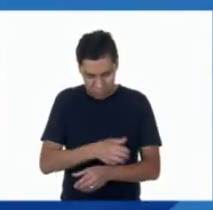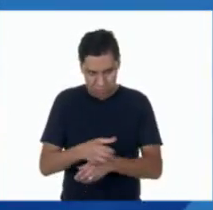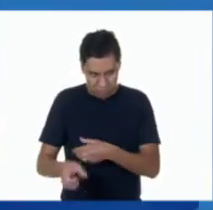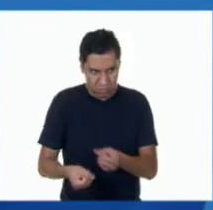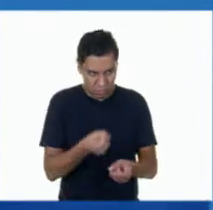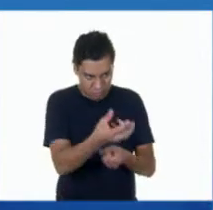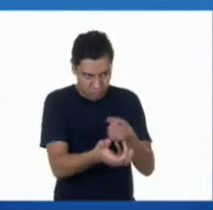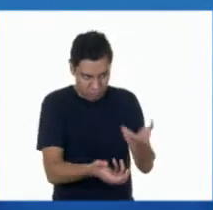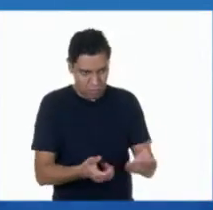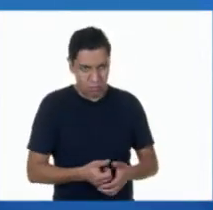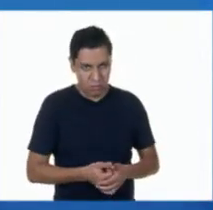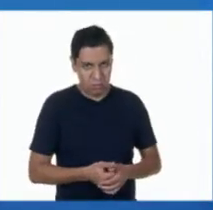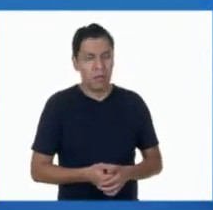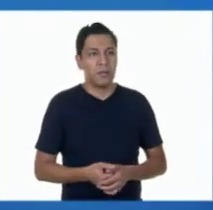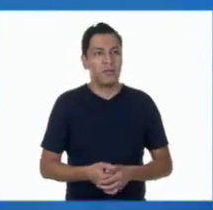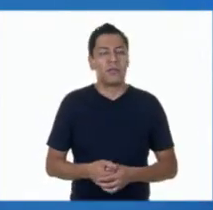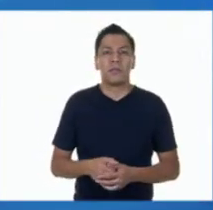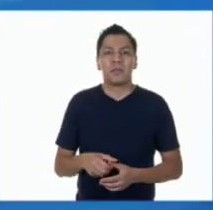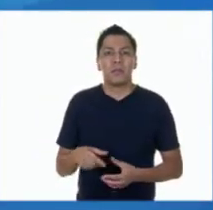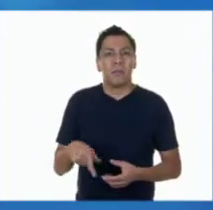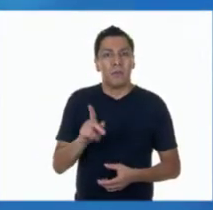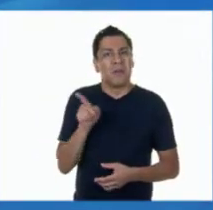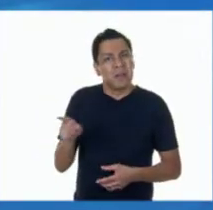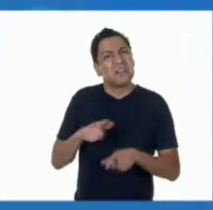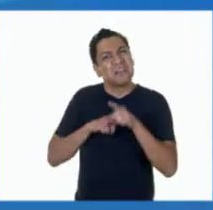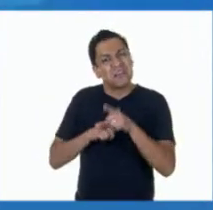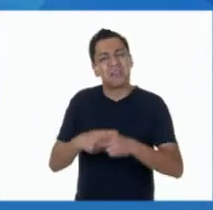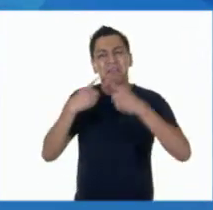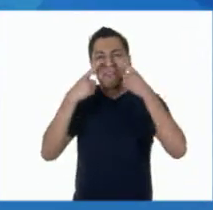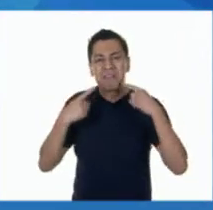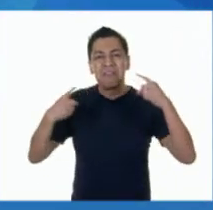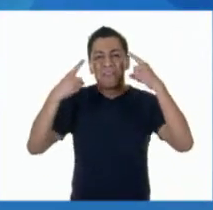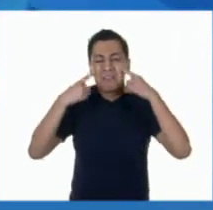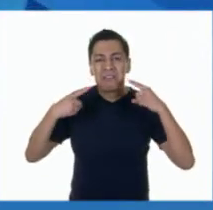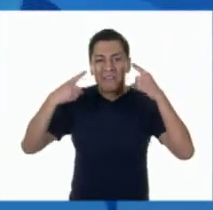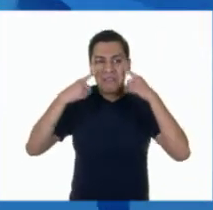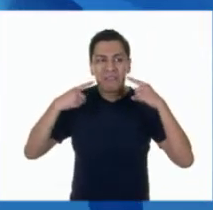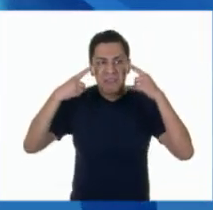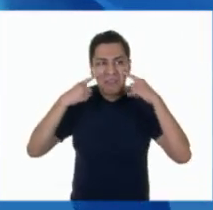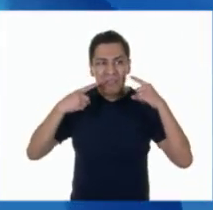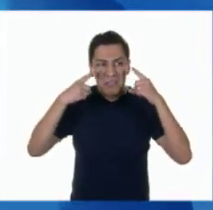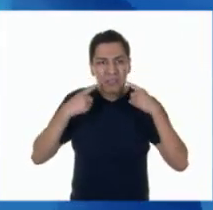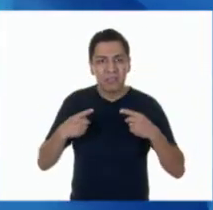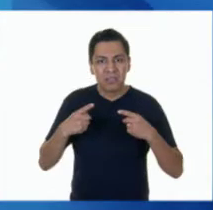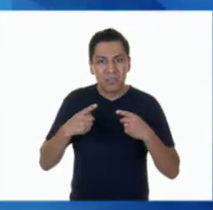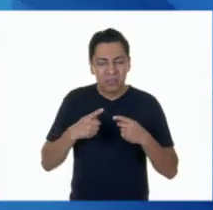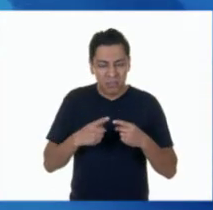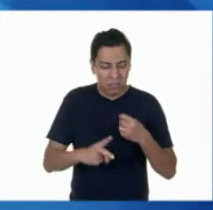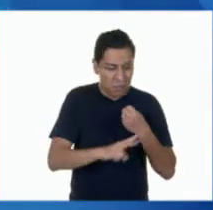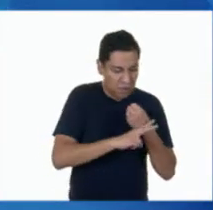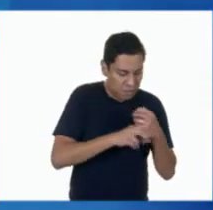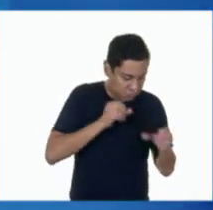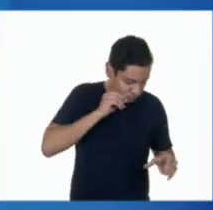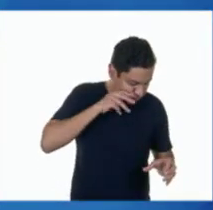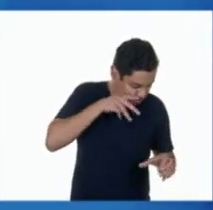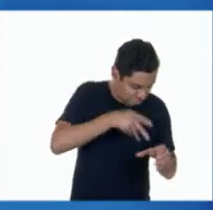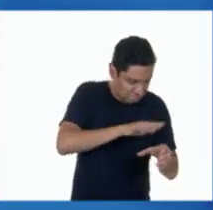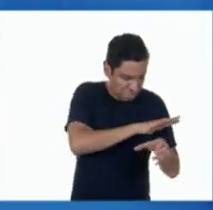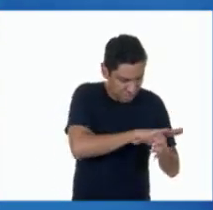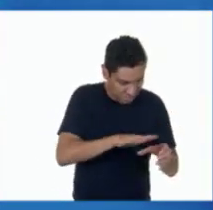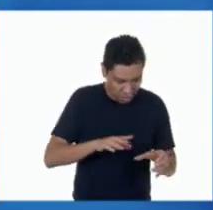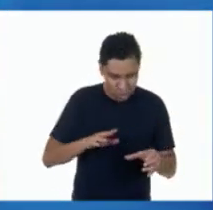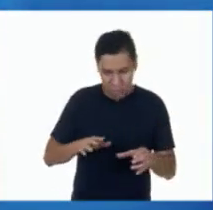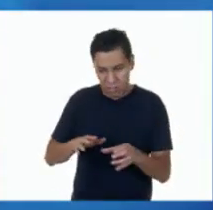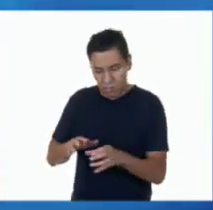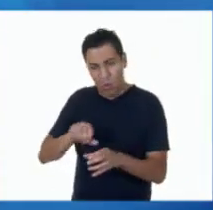ya no había frascos que pudieran soportar tantas lágrimas. Abajo de su cama estaba